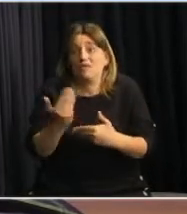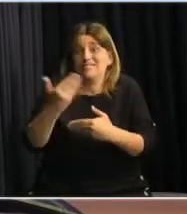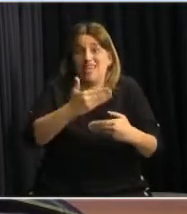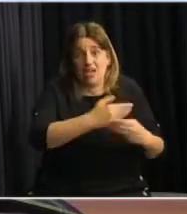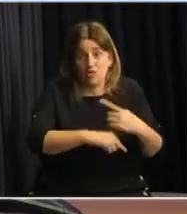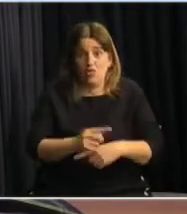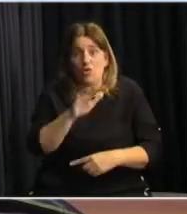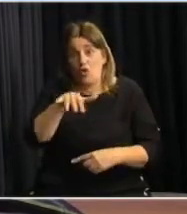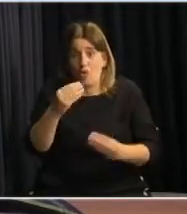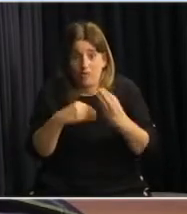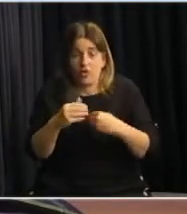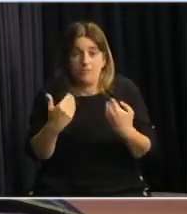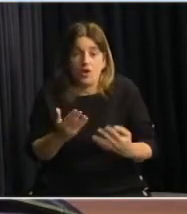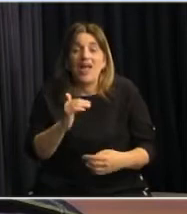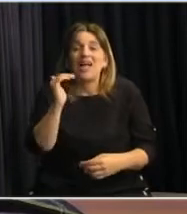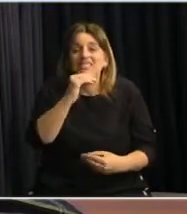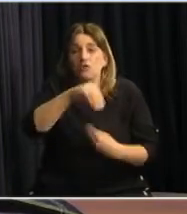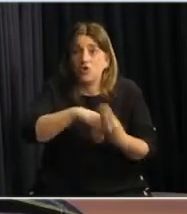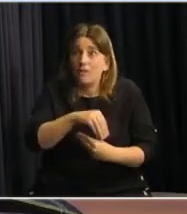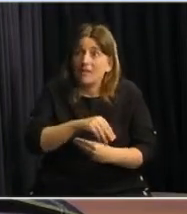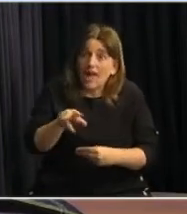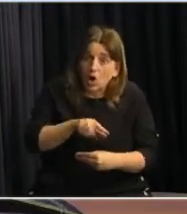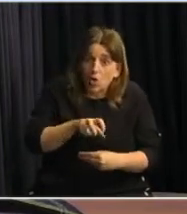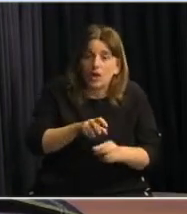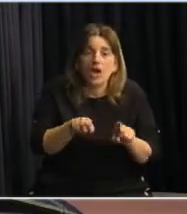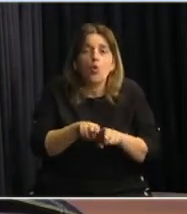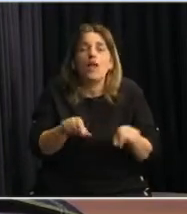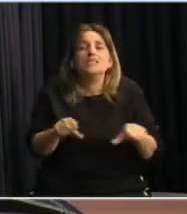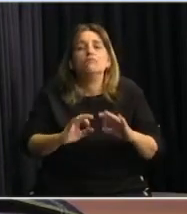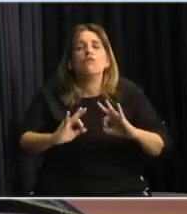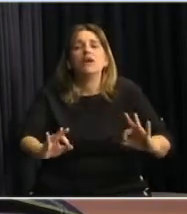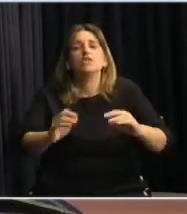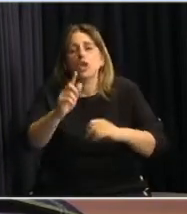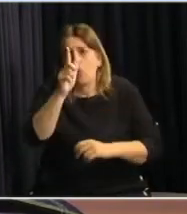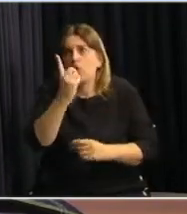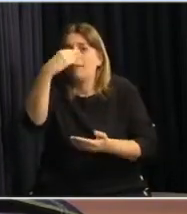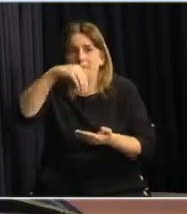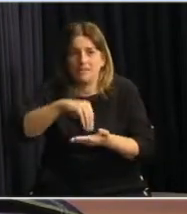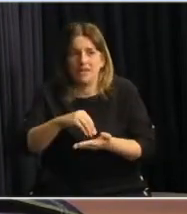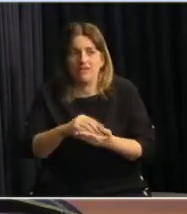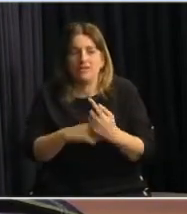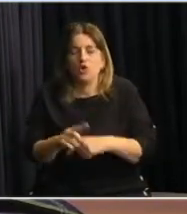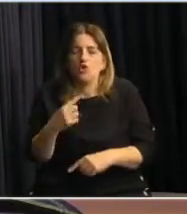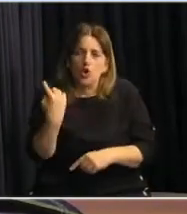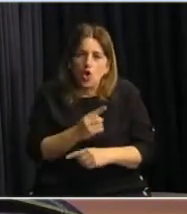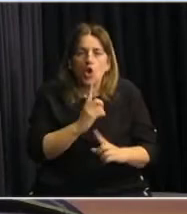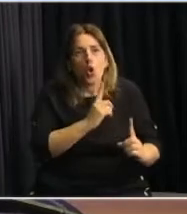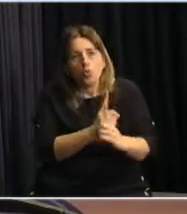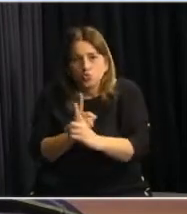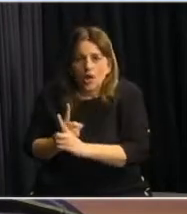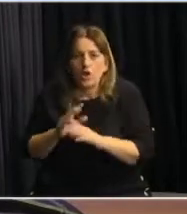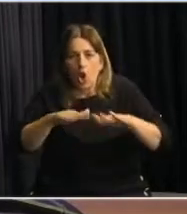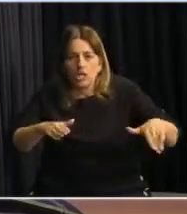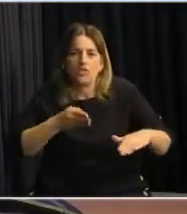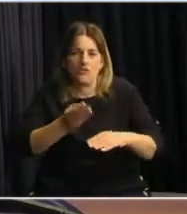beneficiarios de las asignaciones familiares, tal como lo hicimos en las vacaciones de julio por primera vez con todos los usuarios de los comedores,